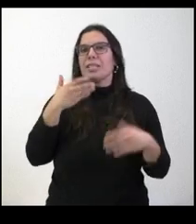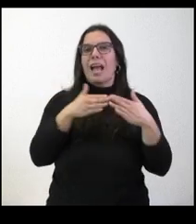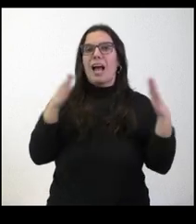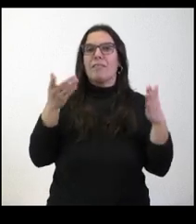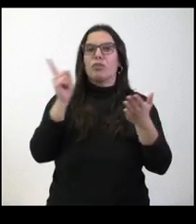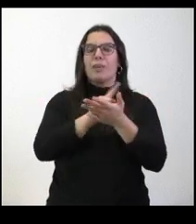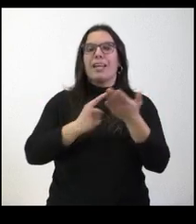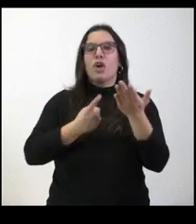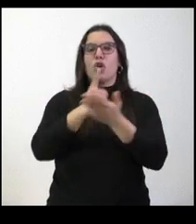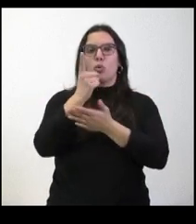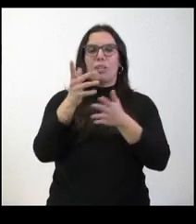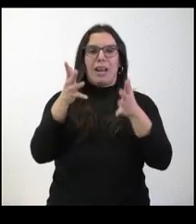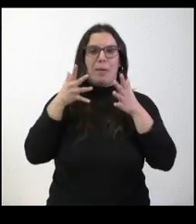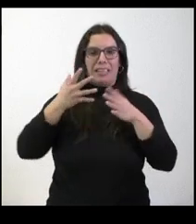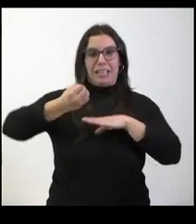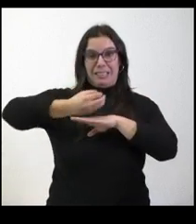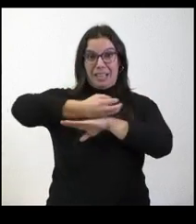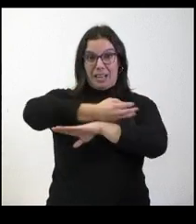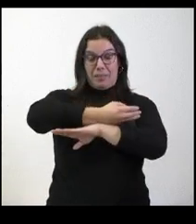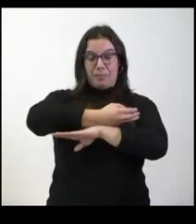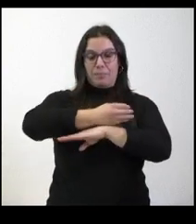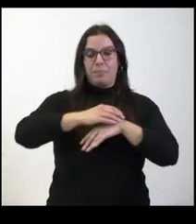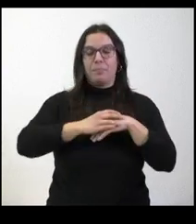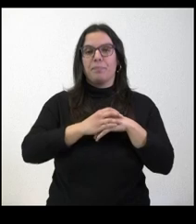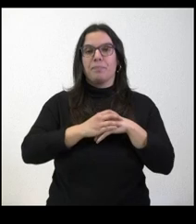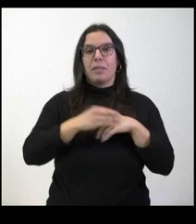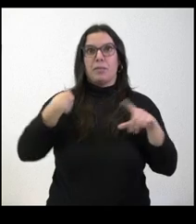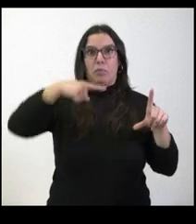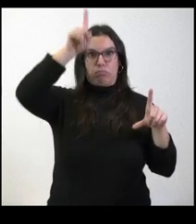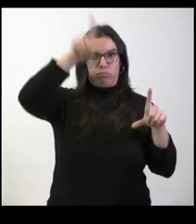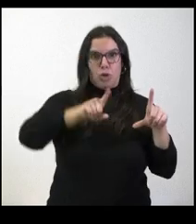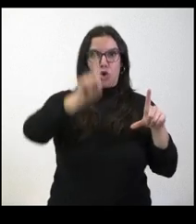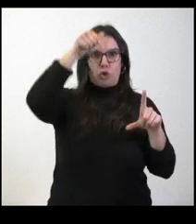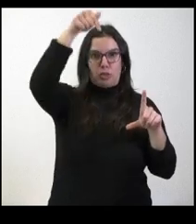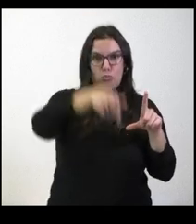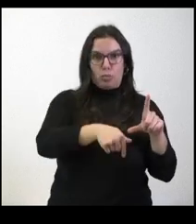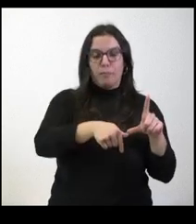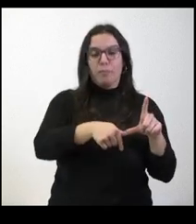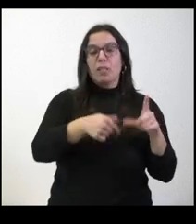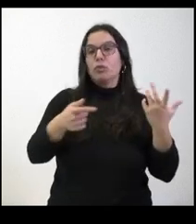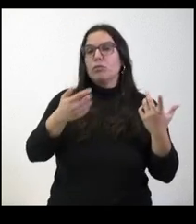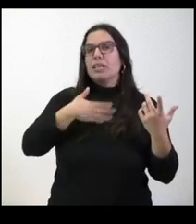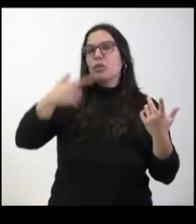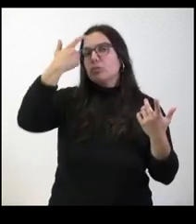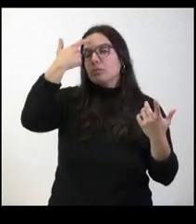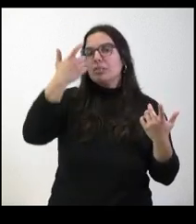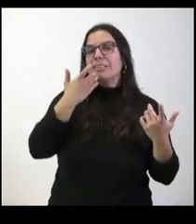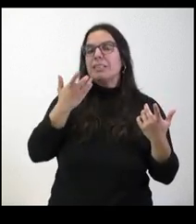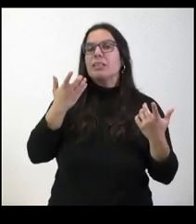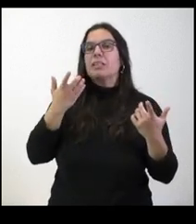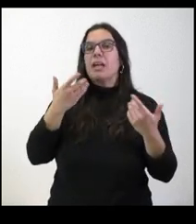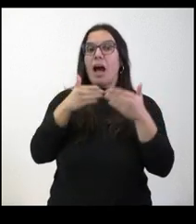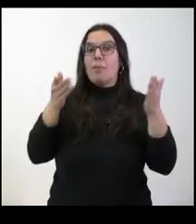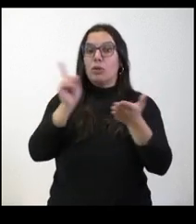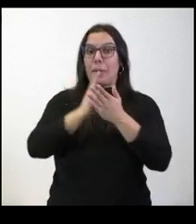plata, la ruta perroviaria. Quería saber, simplemente, si la Junta de Castilla y León se posicionaría a favor de esa